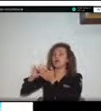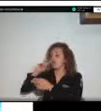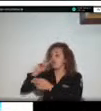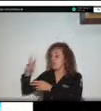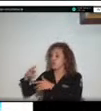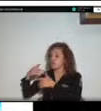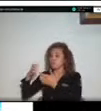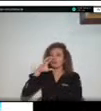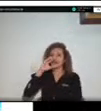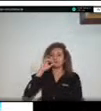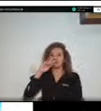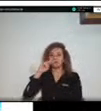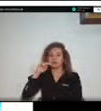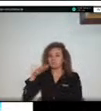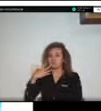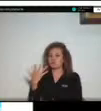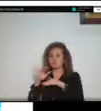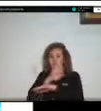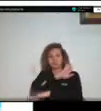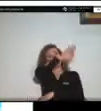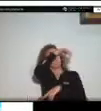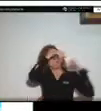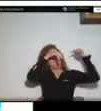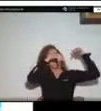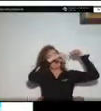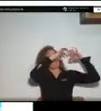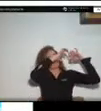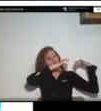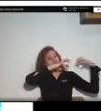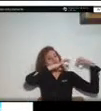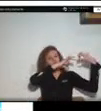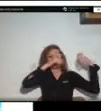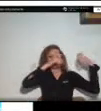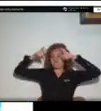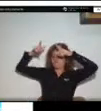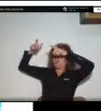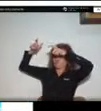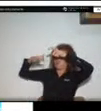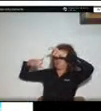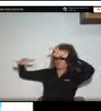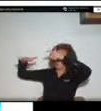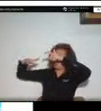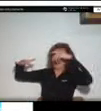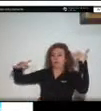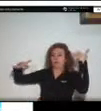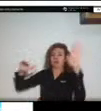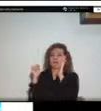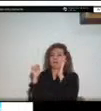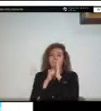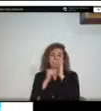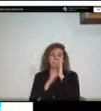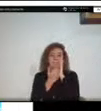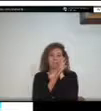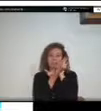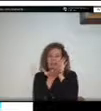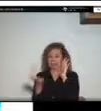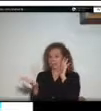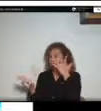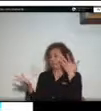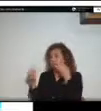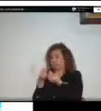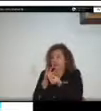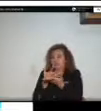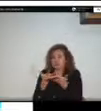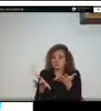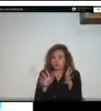aquí la misma foto de la foto tomamos este modelo de elevación y vemos la cantidad de material que está condicionando la dirección de la corriente